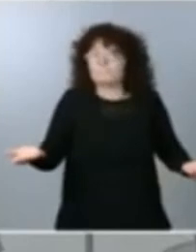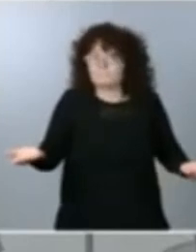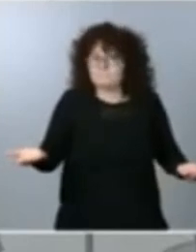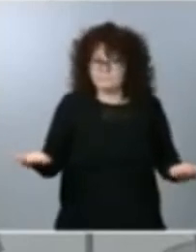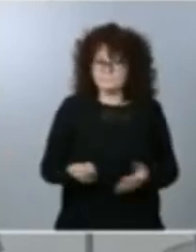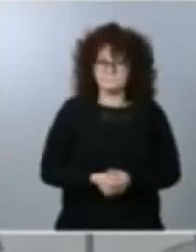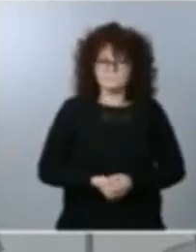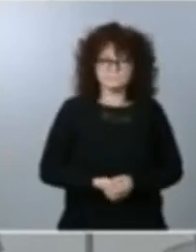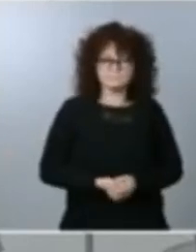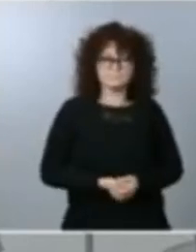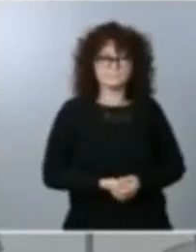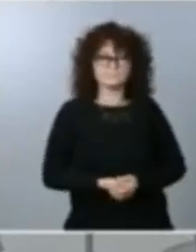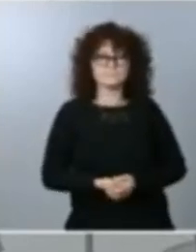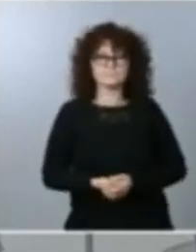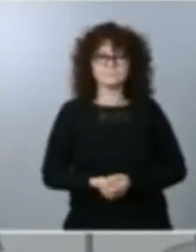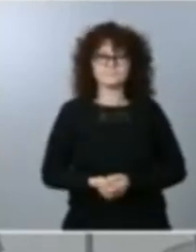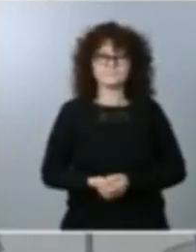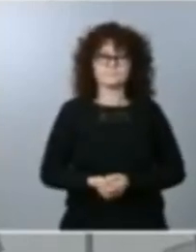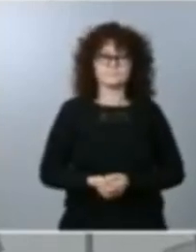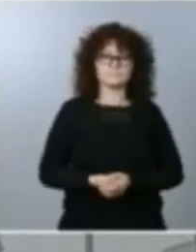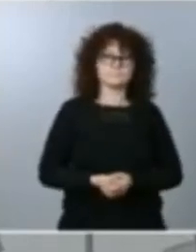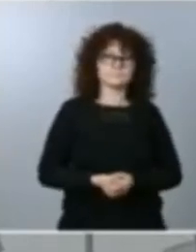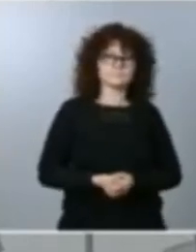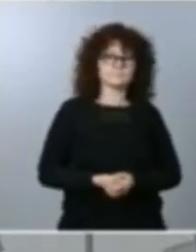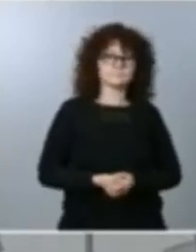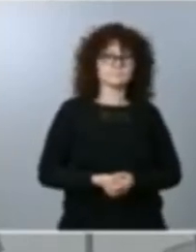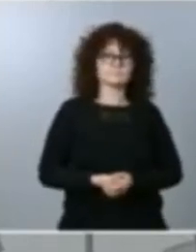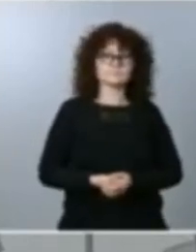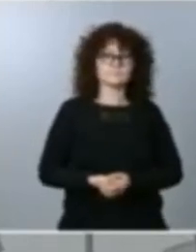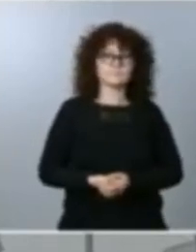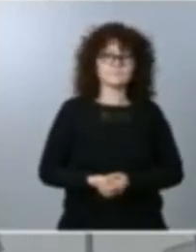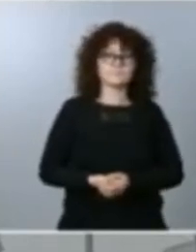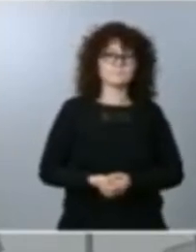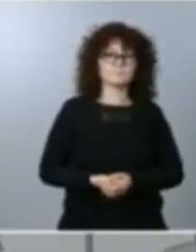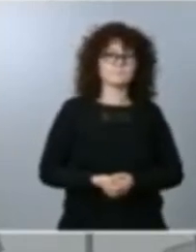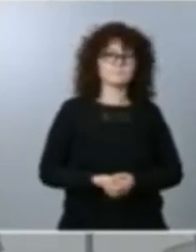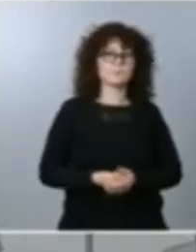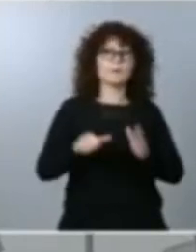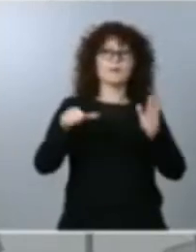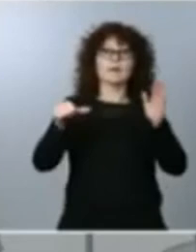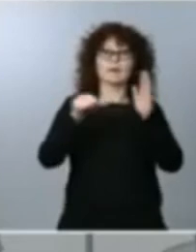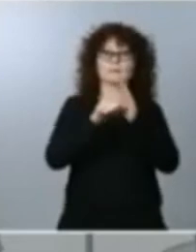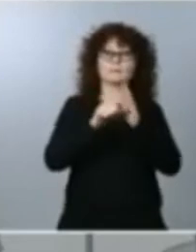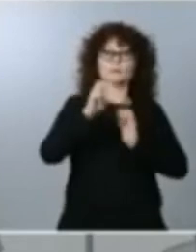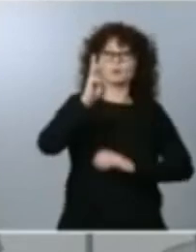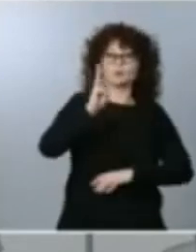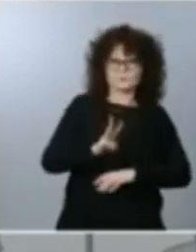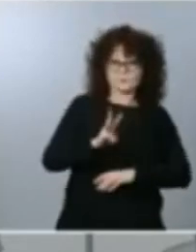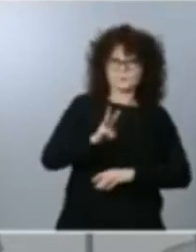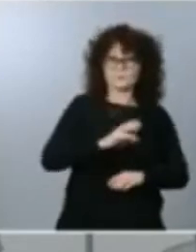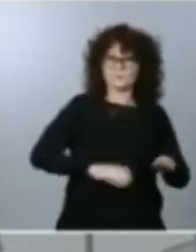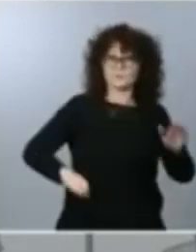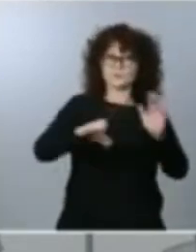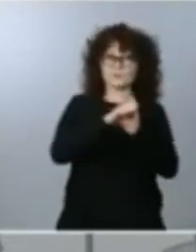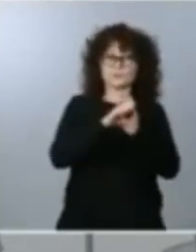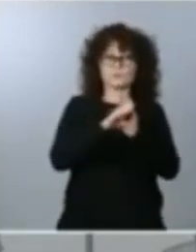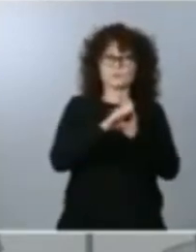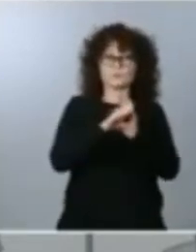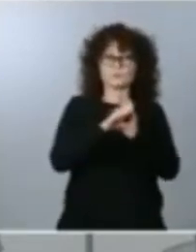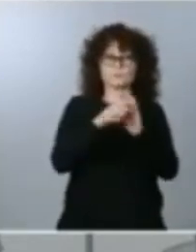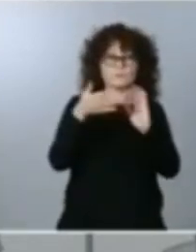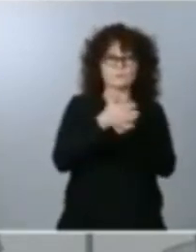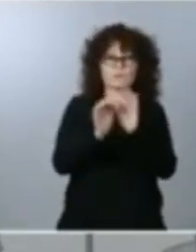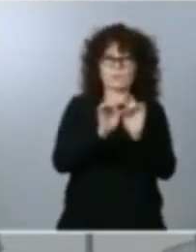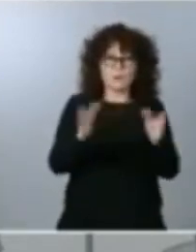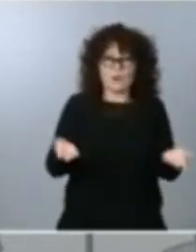en la lengua pues hay que recordar que el artículo 3 de la constitución es bien claro es bien claro y que el gobierno de España